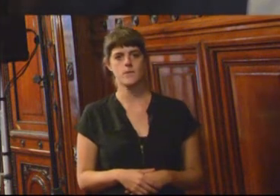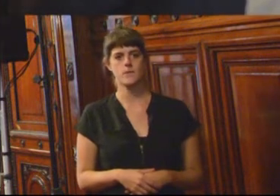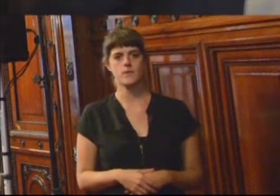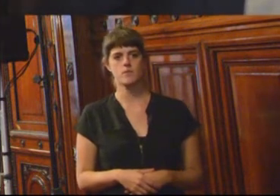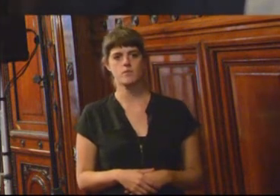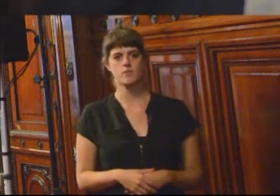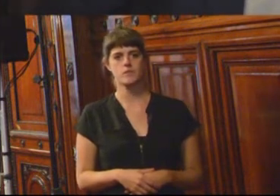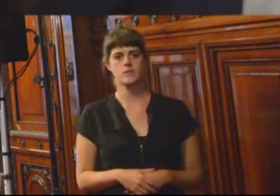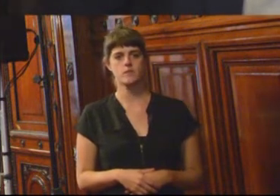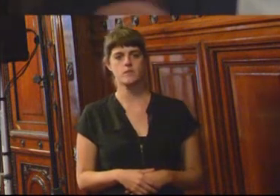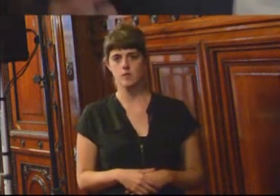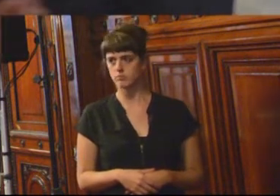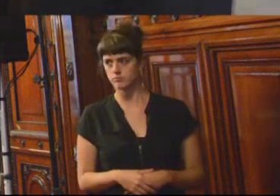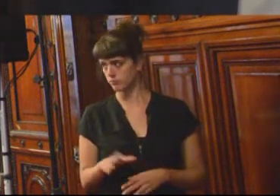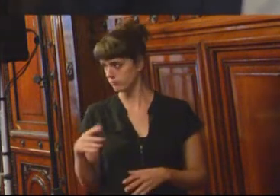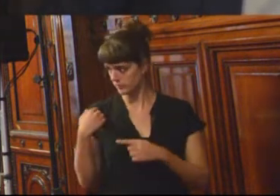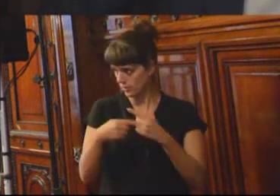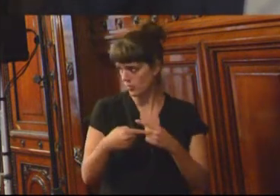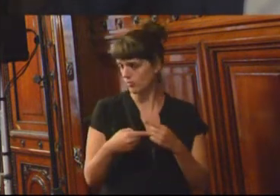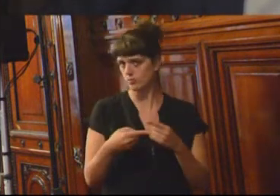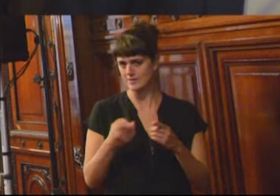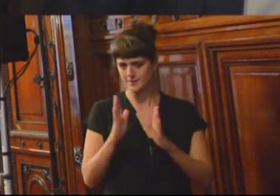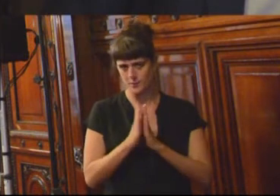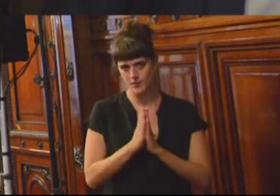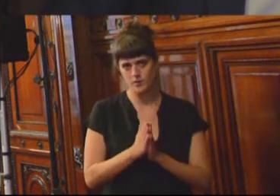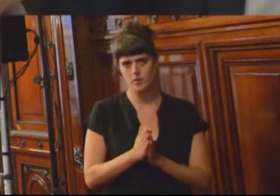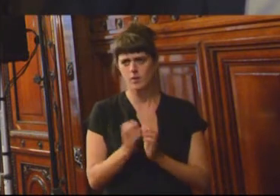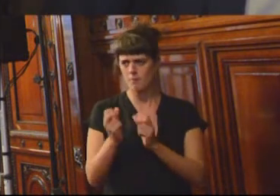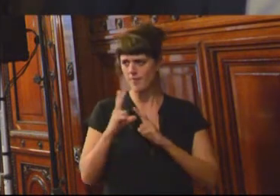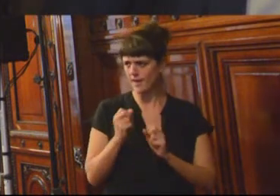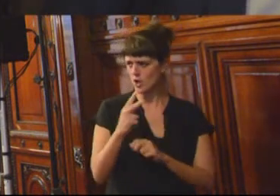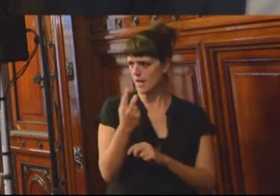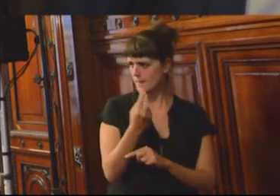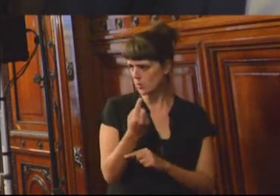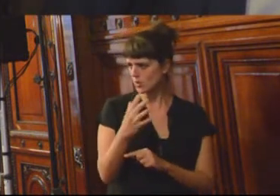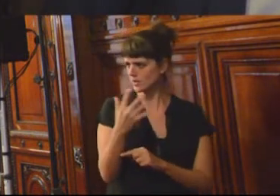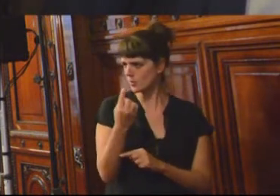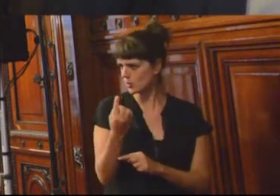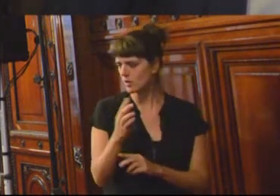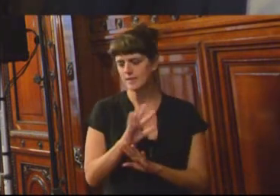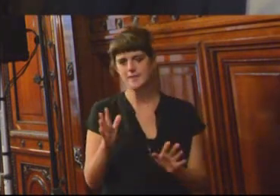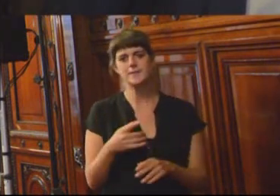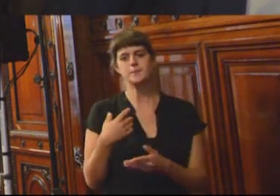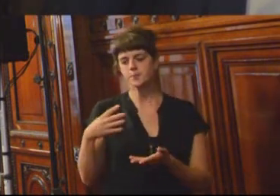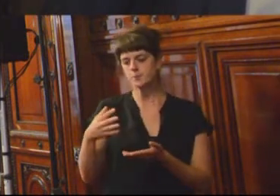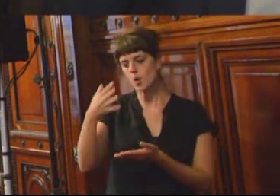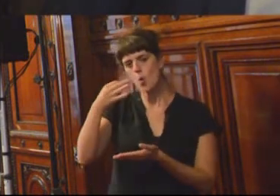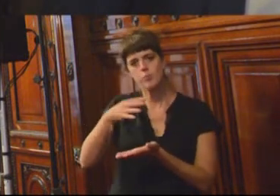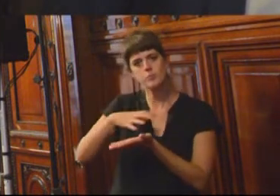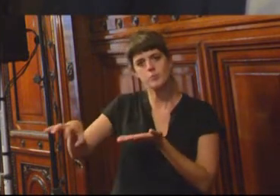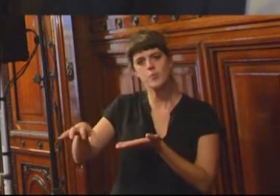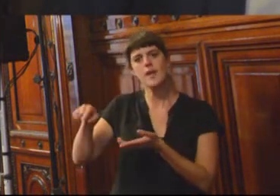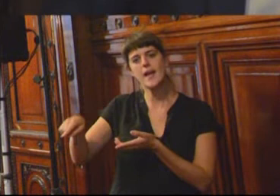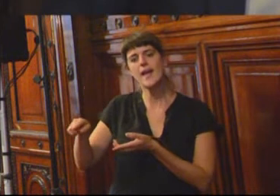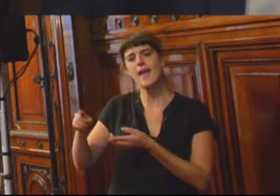¿Sí? ¿Se entiende? ¿Sigo? Me dijeron tres minutos, cinco. Entonces, claro. Un polo educativo en donde nuclea escuela, liceo,